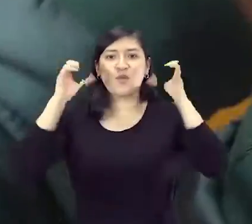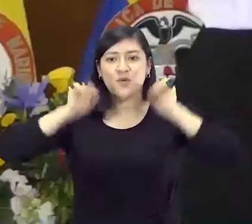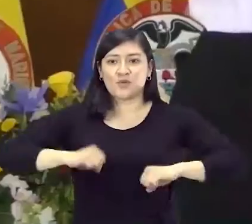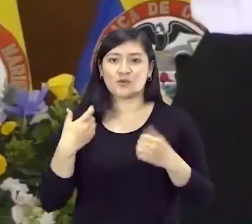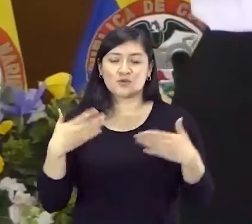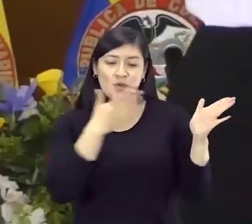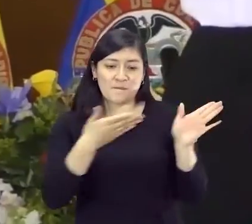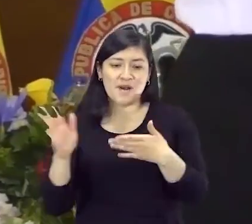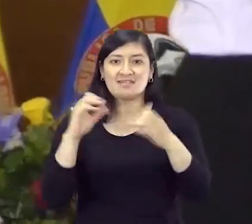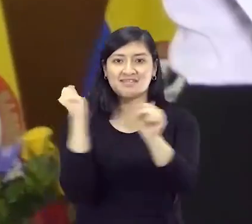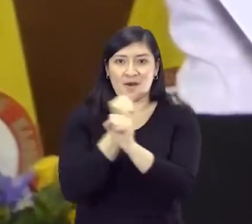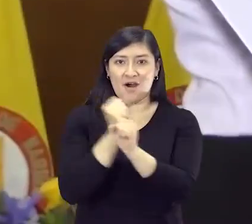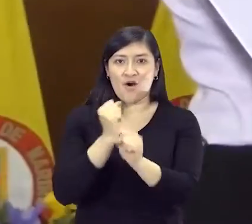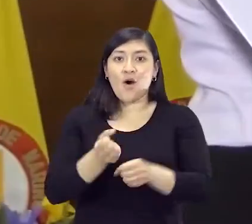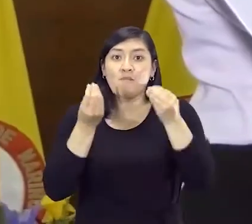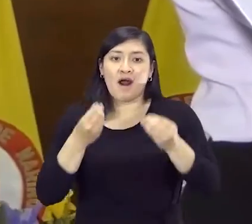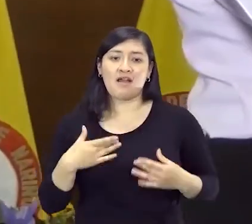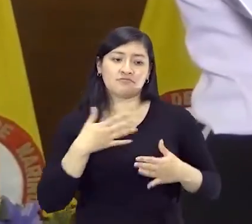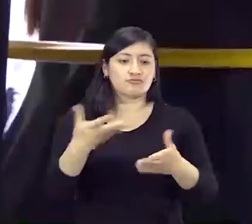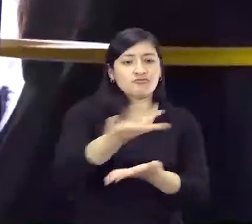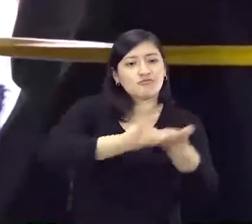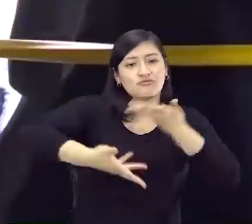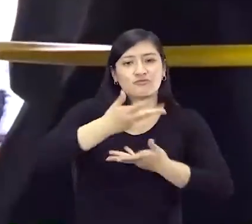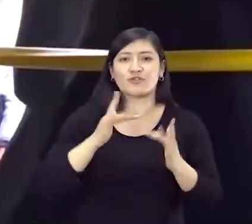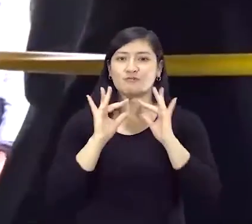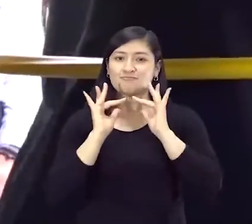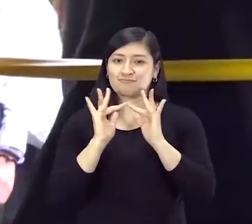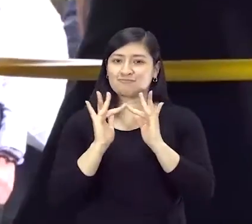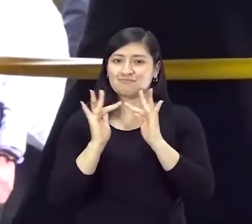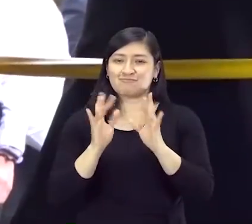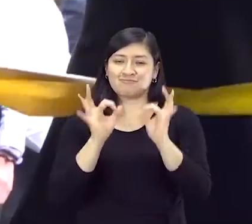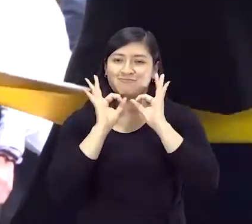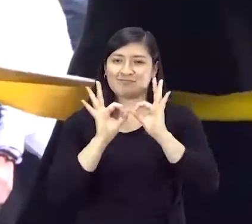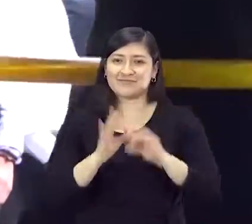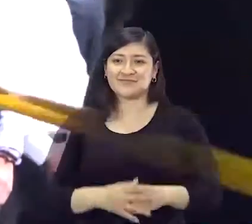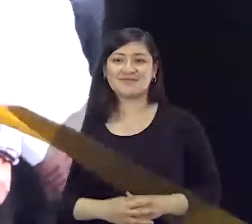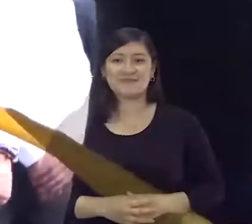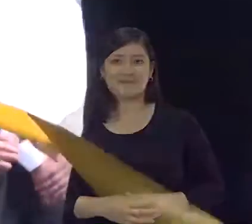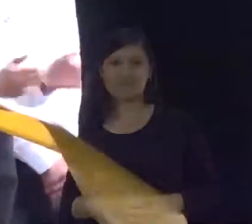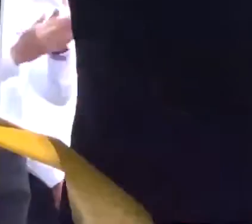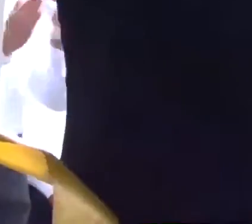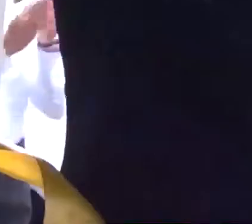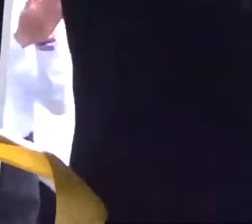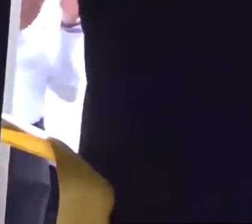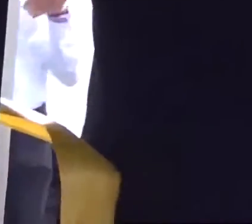Es básicamente que entre todos armemos este plan de trabajo y nos beneficiemos, nos hablemos y trabajemos en conjunto.